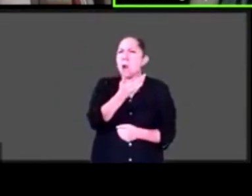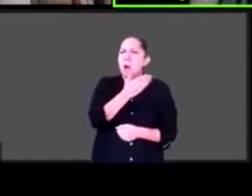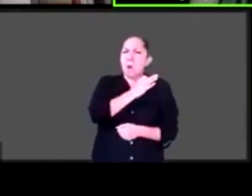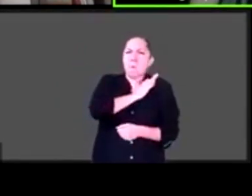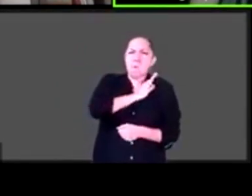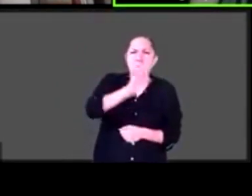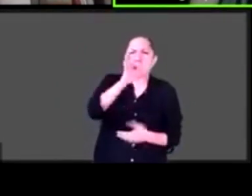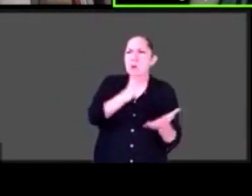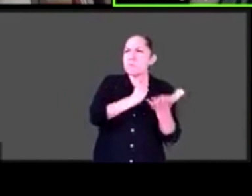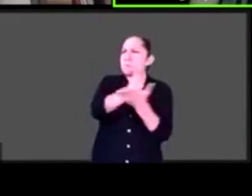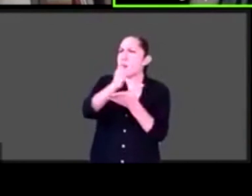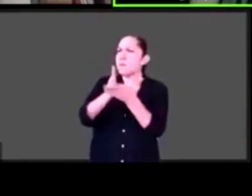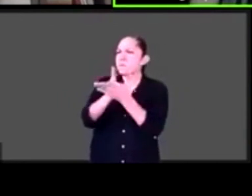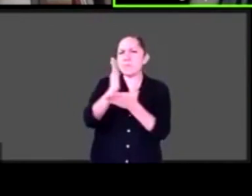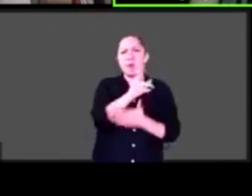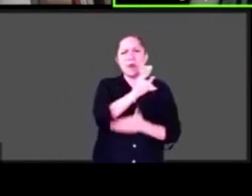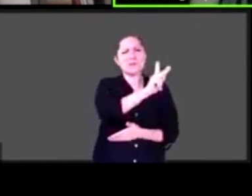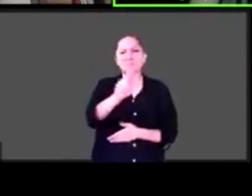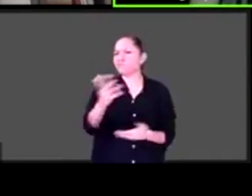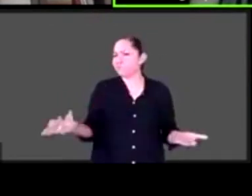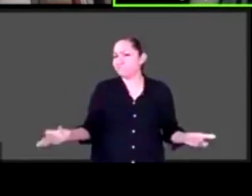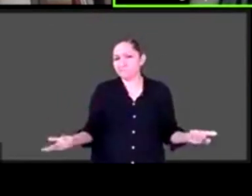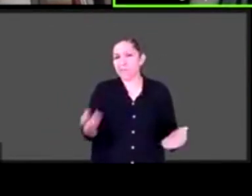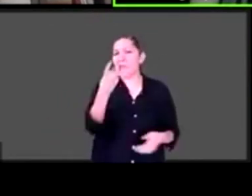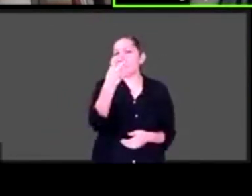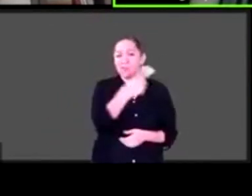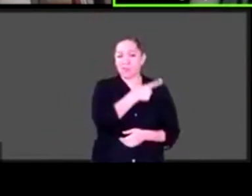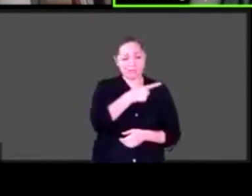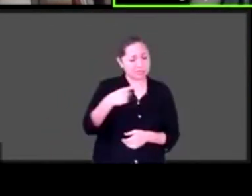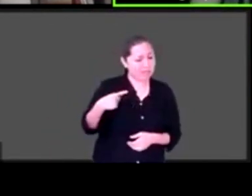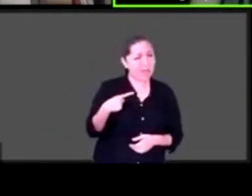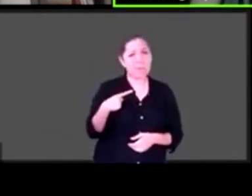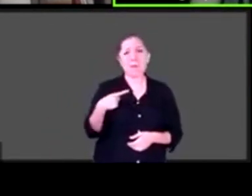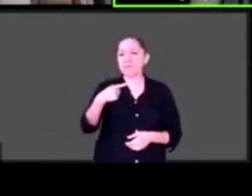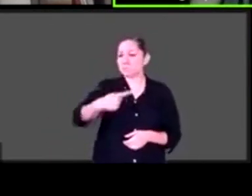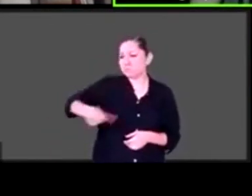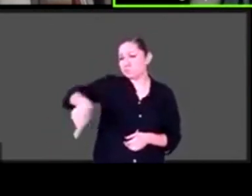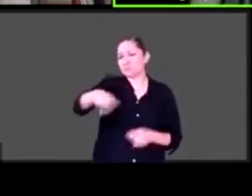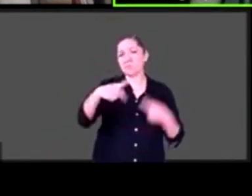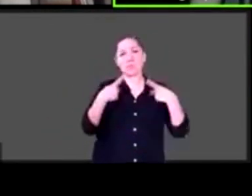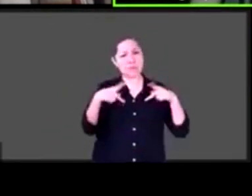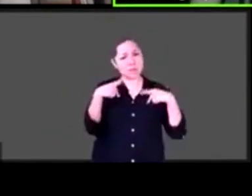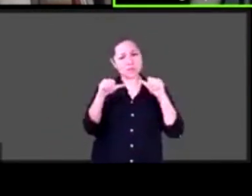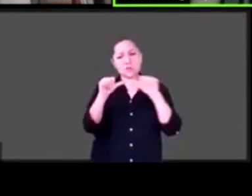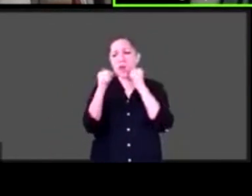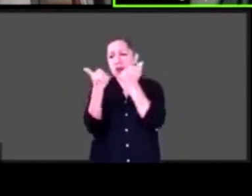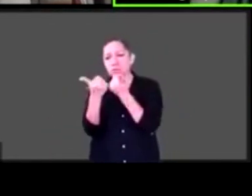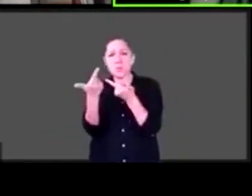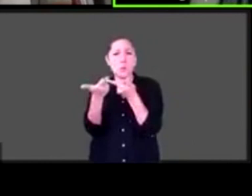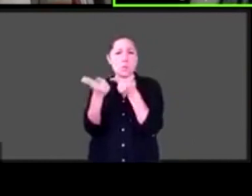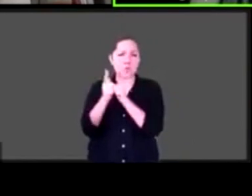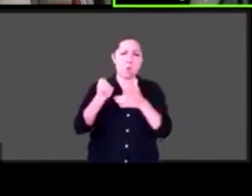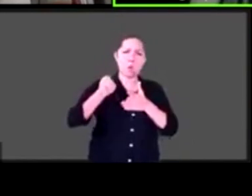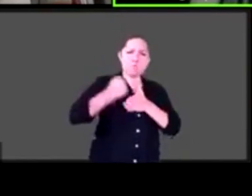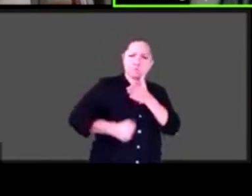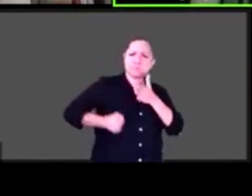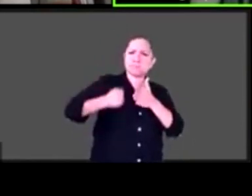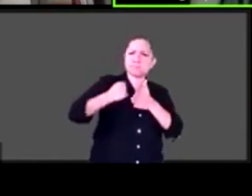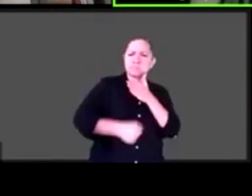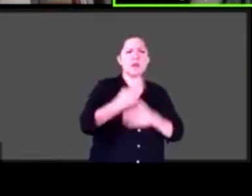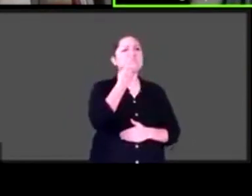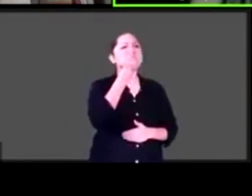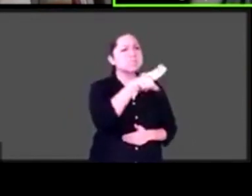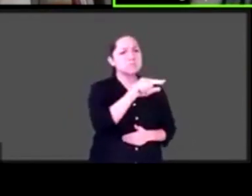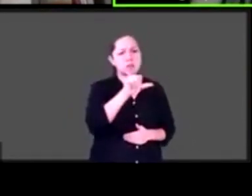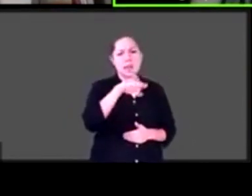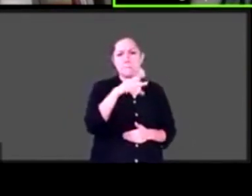ese golpe de amparos y de quejas y de quejas de la sociedad civil que las cosas se han abierto, pues, gracias a un amparo de